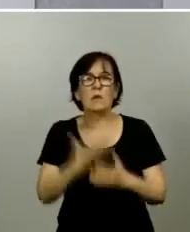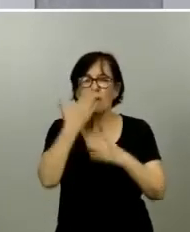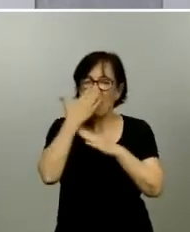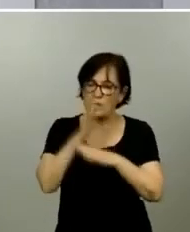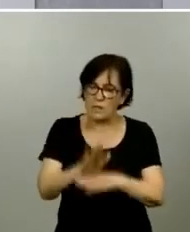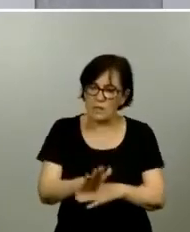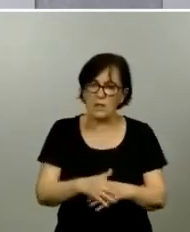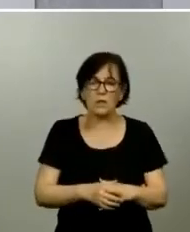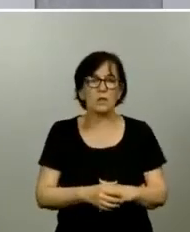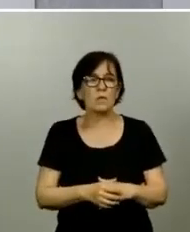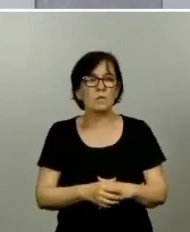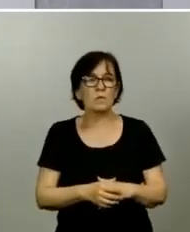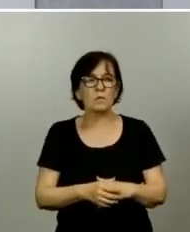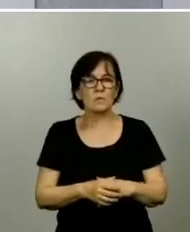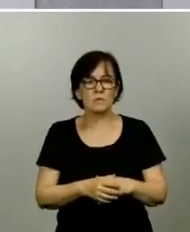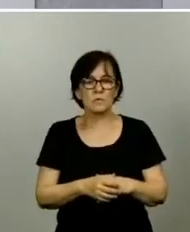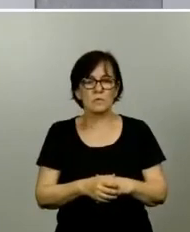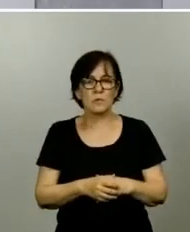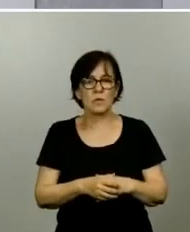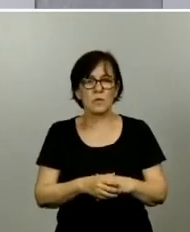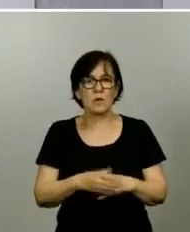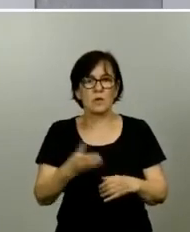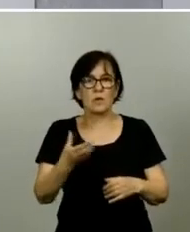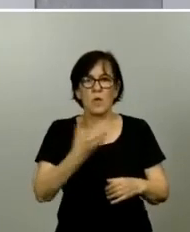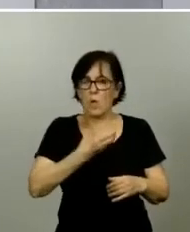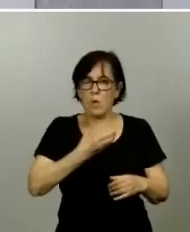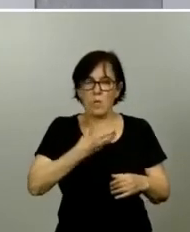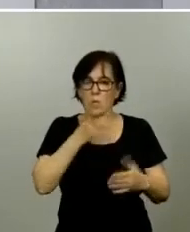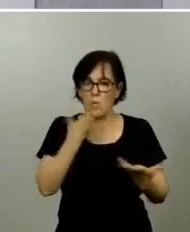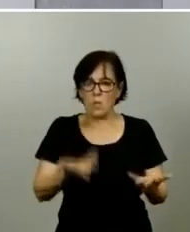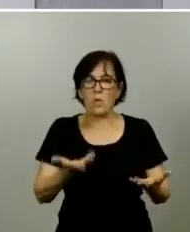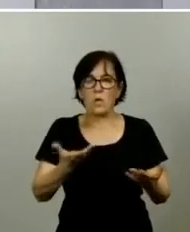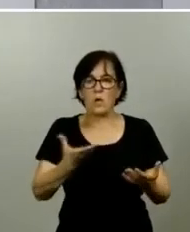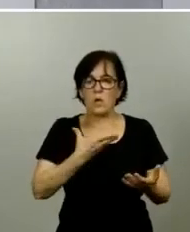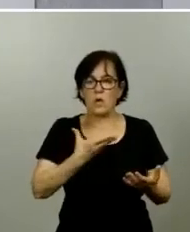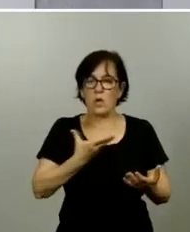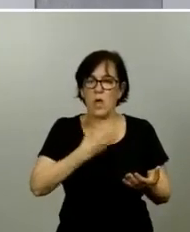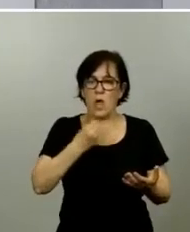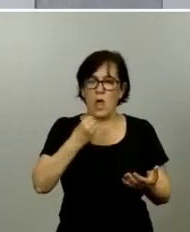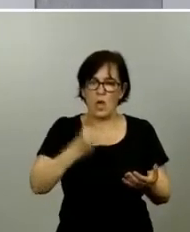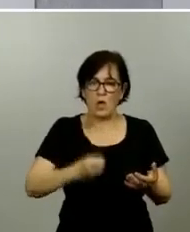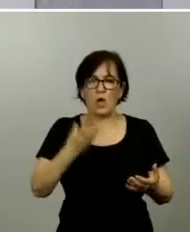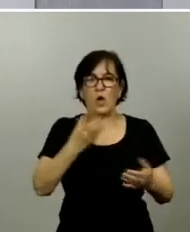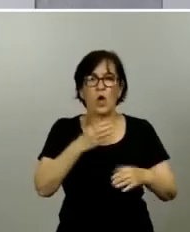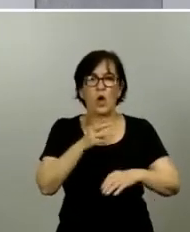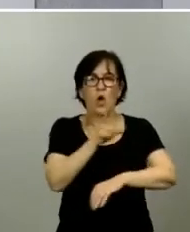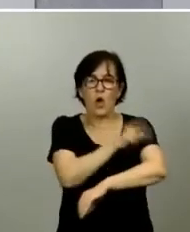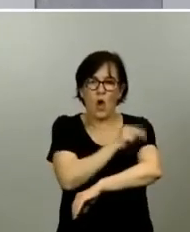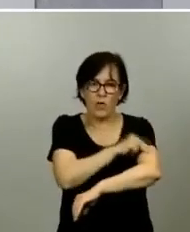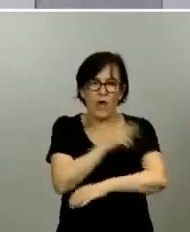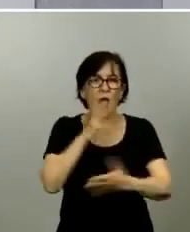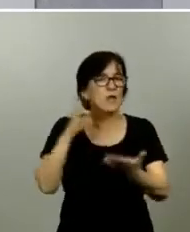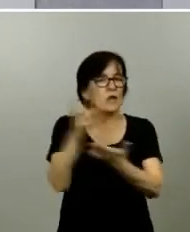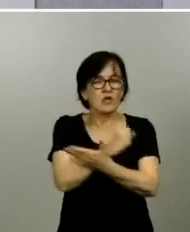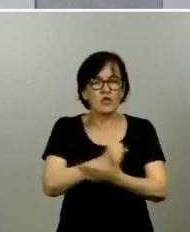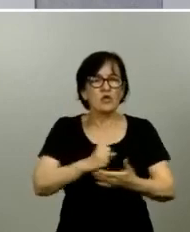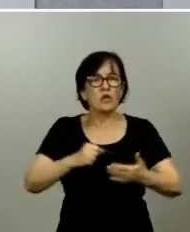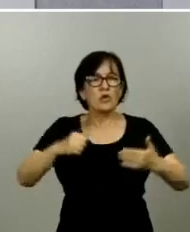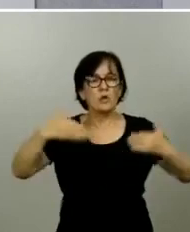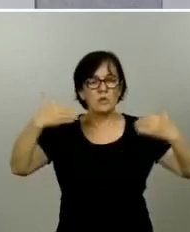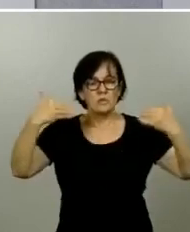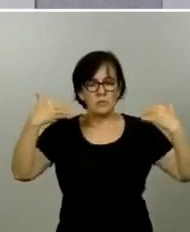del conjunto del mundo municipal nuestro país los alcaldes de los concejales de todas las responsables municipales en querer ayudar